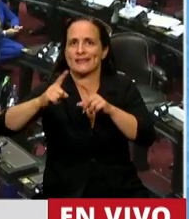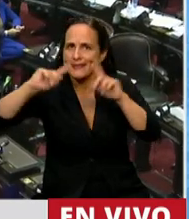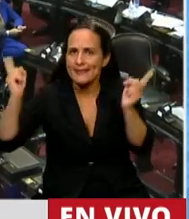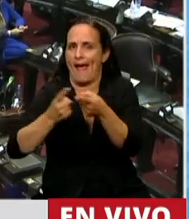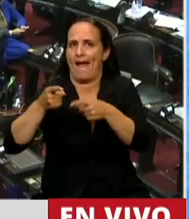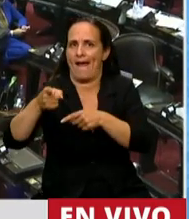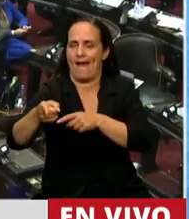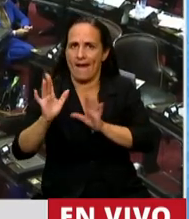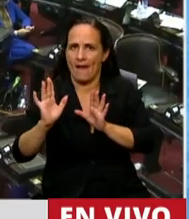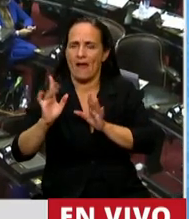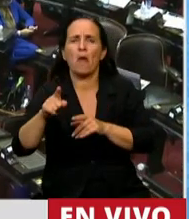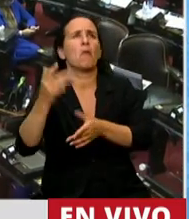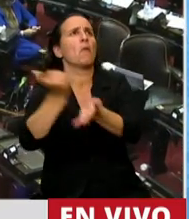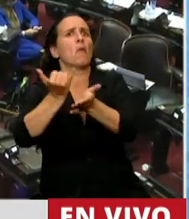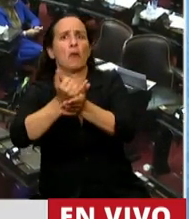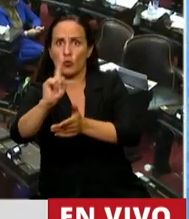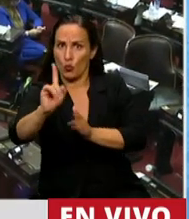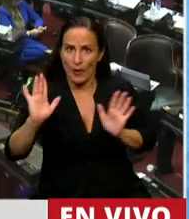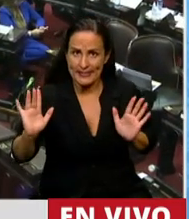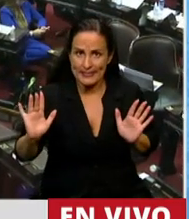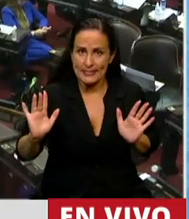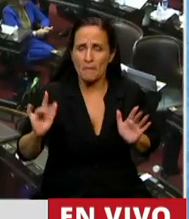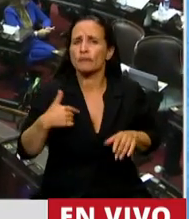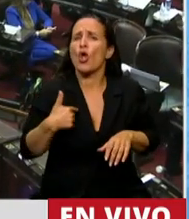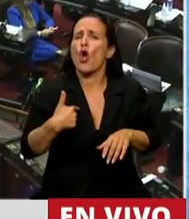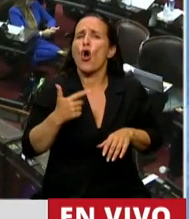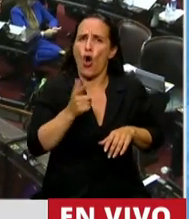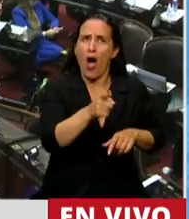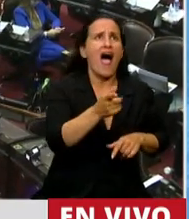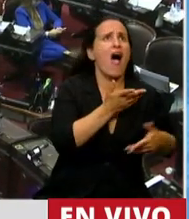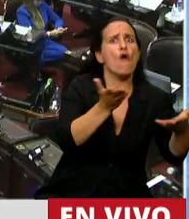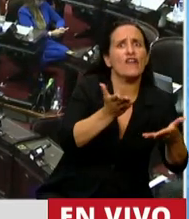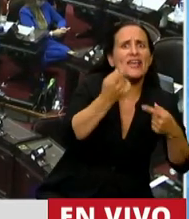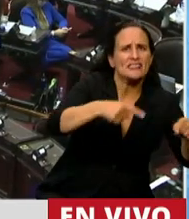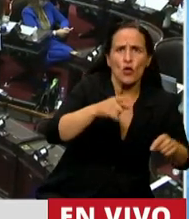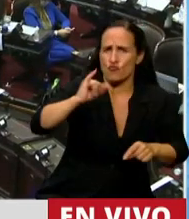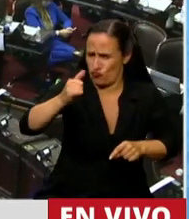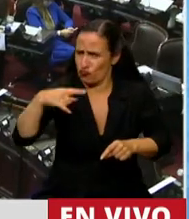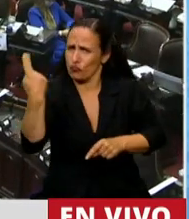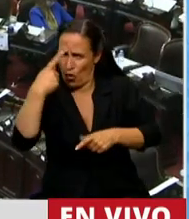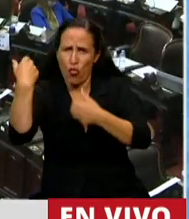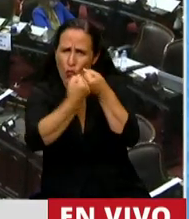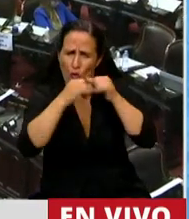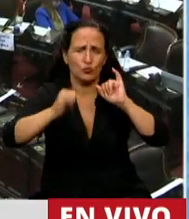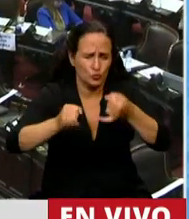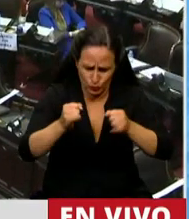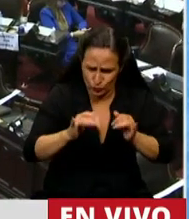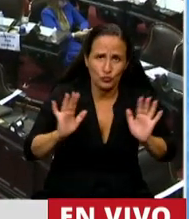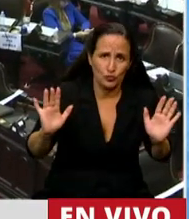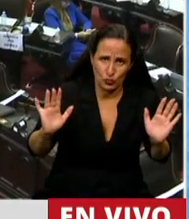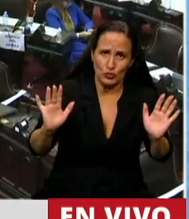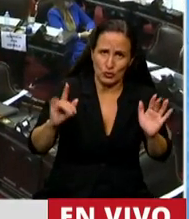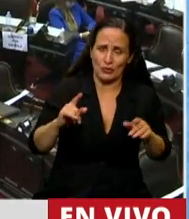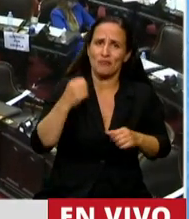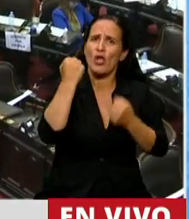Y no es un tema menor. Yo no digo que no tengamos que incentivar la oferta, de hecho nos hemos puesto todo de acuerdo y es lo que va a ayudar a